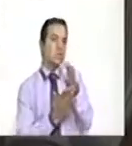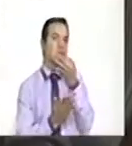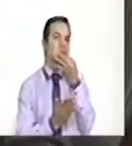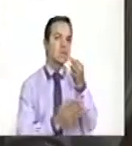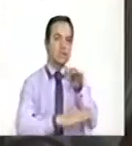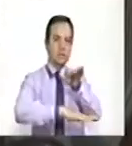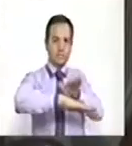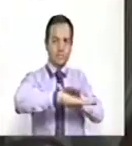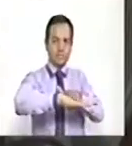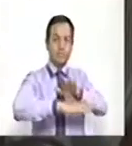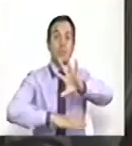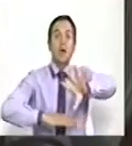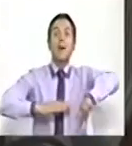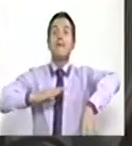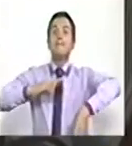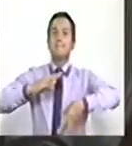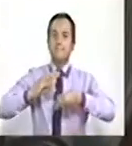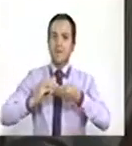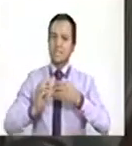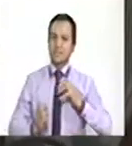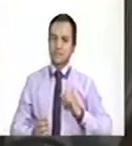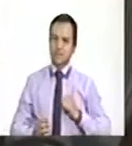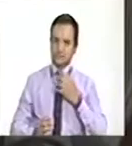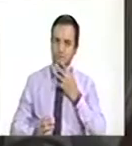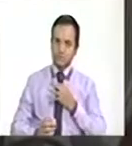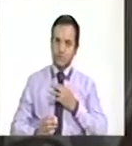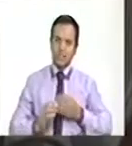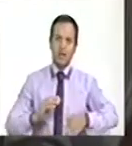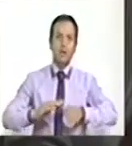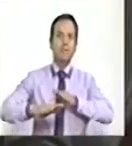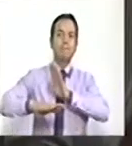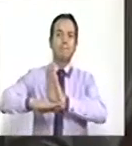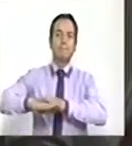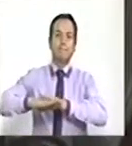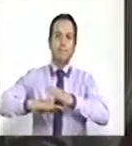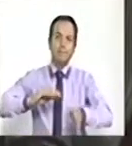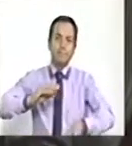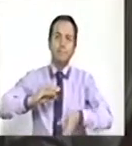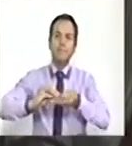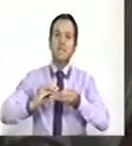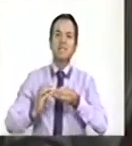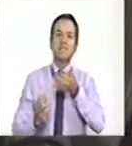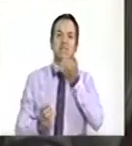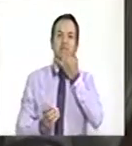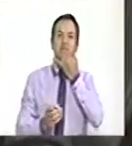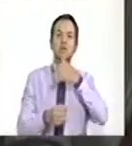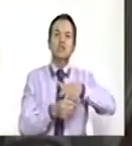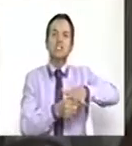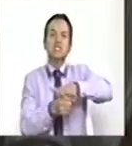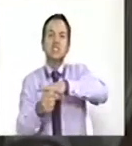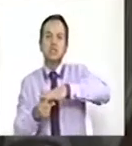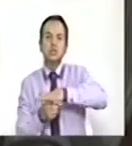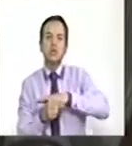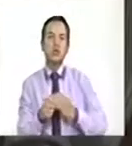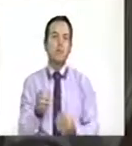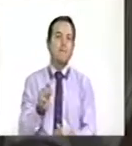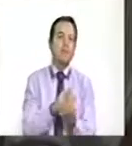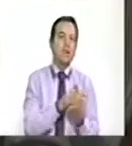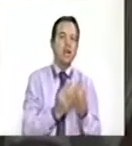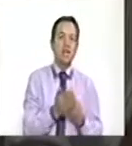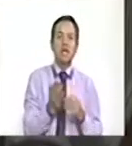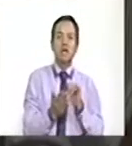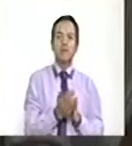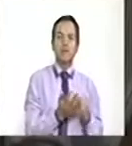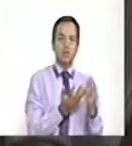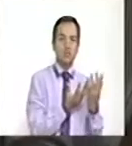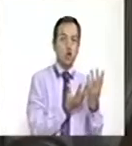suma a esto, infortunadamente, a estos hechos delictivos, los cometidos por las llamadas disidencias de este grupo terrorista